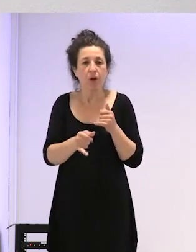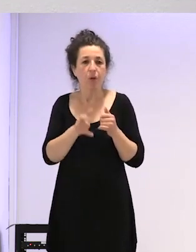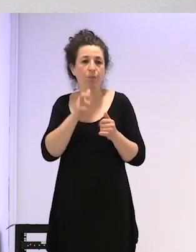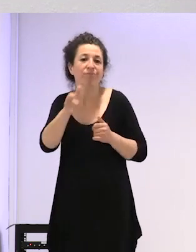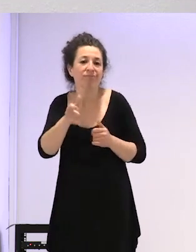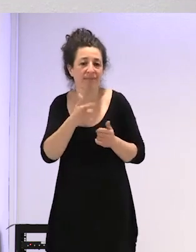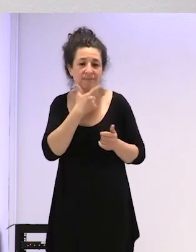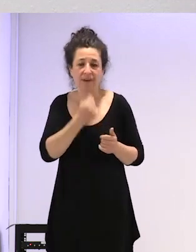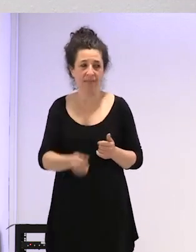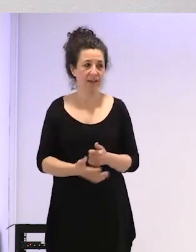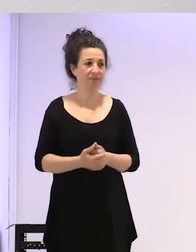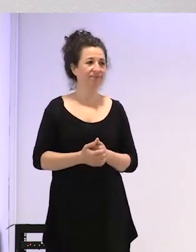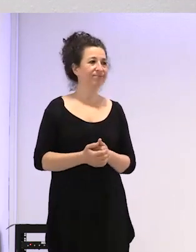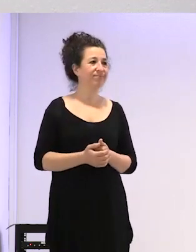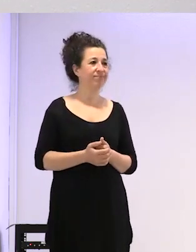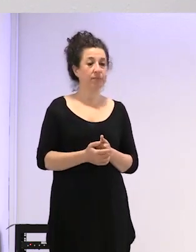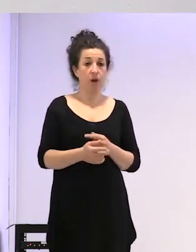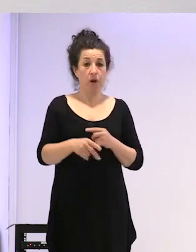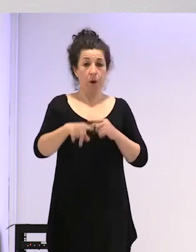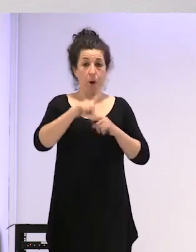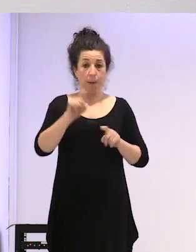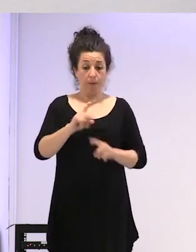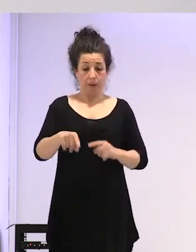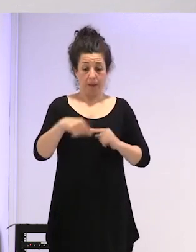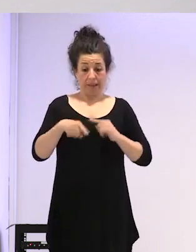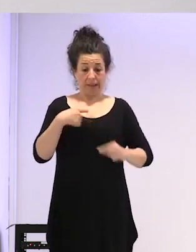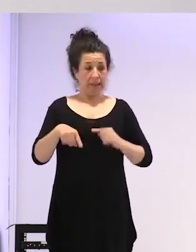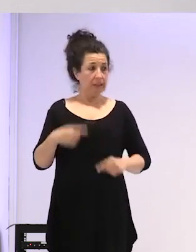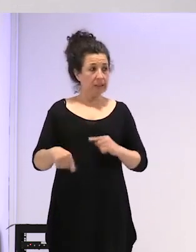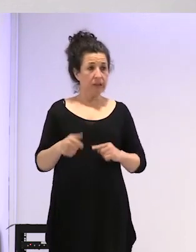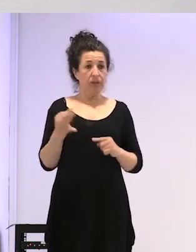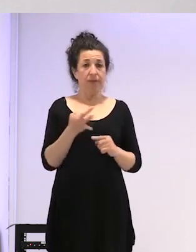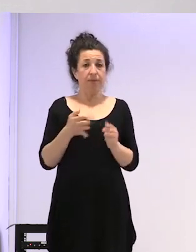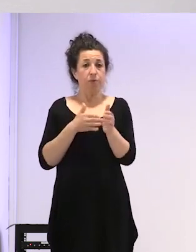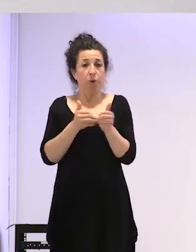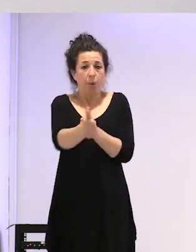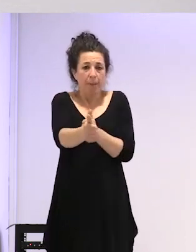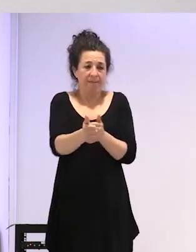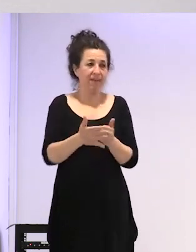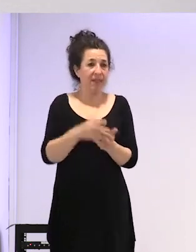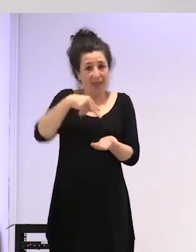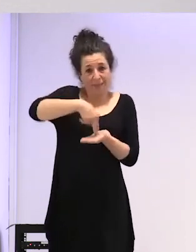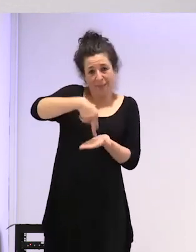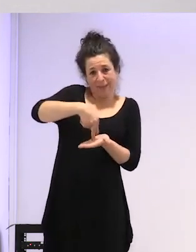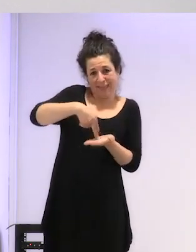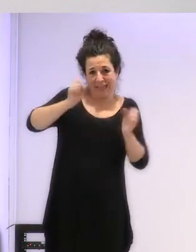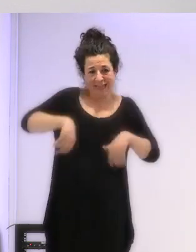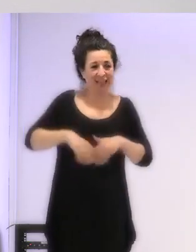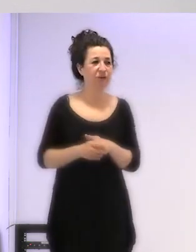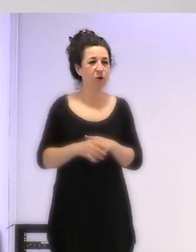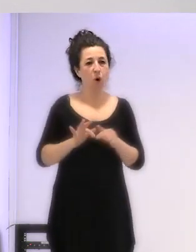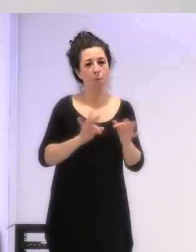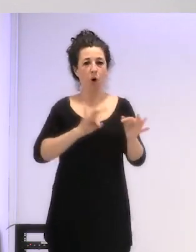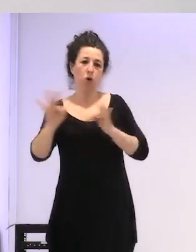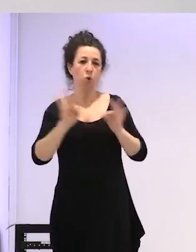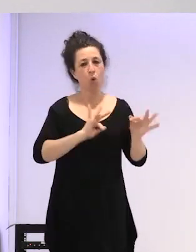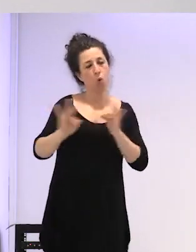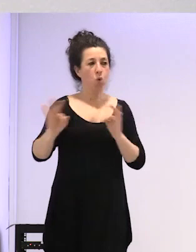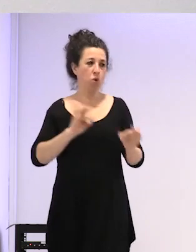bueno es que vienen un montón de preguntas que no sé igual hay que priorizar lo presencial o alternar un poco